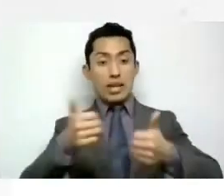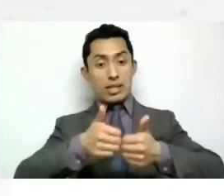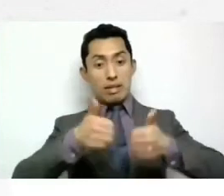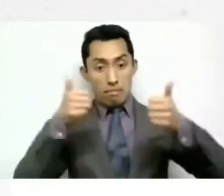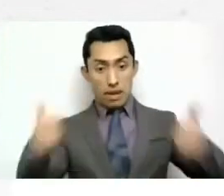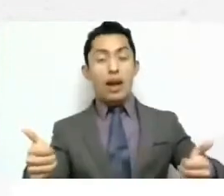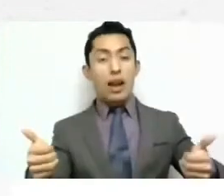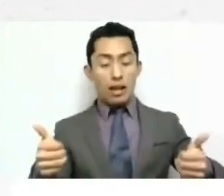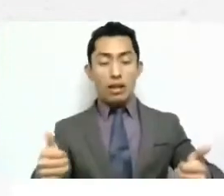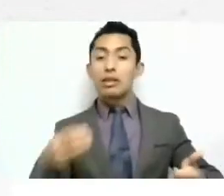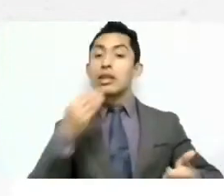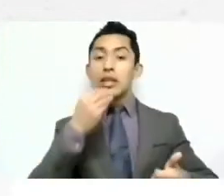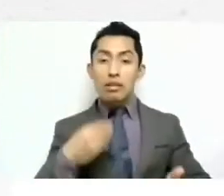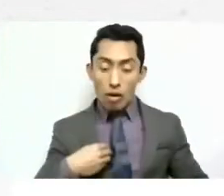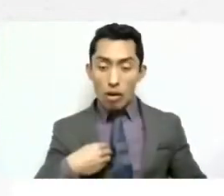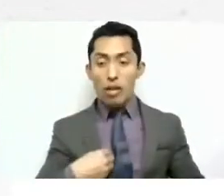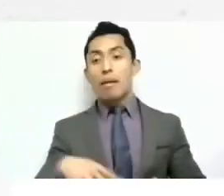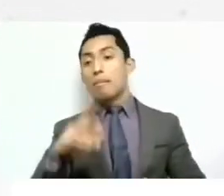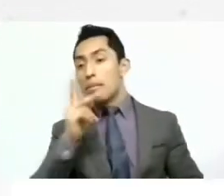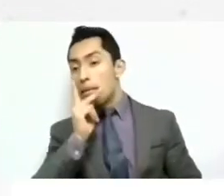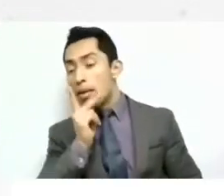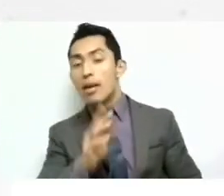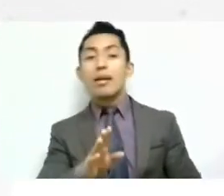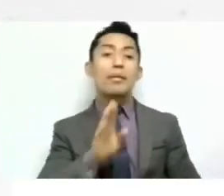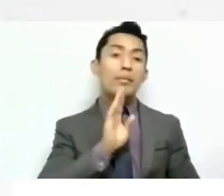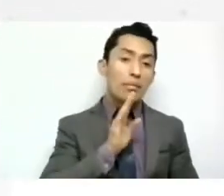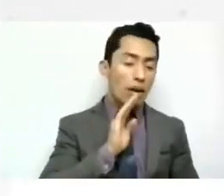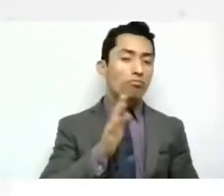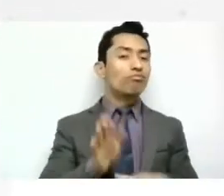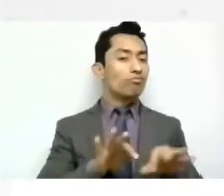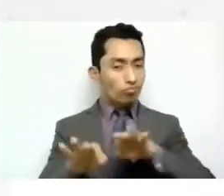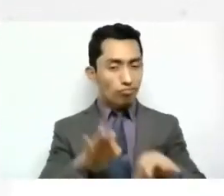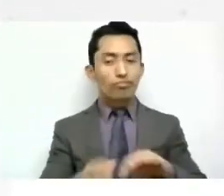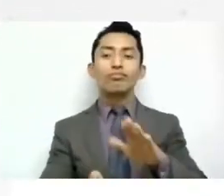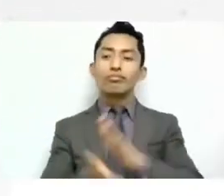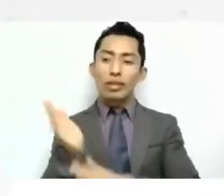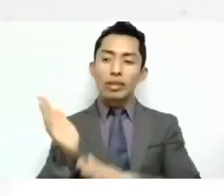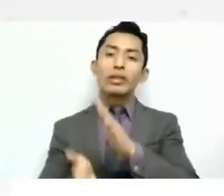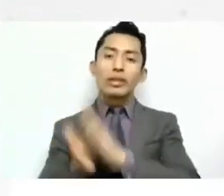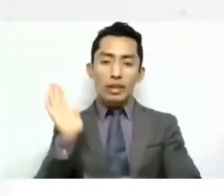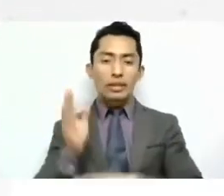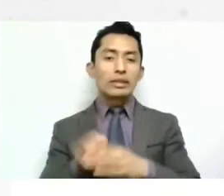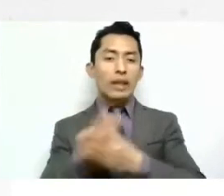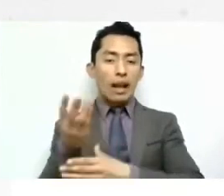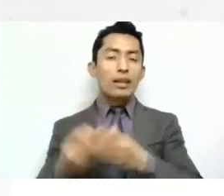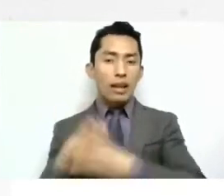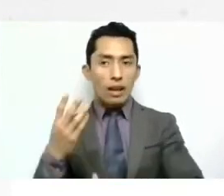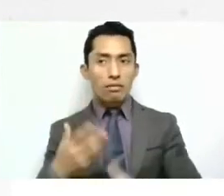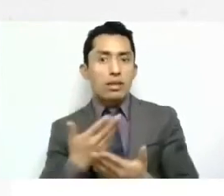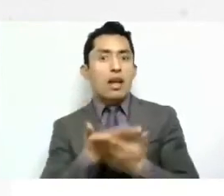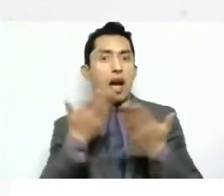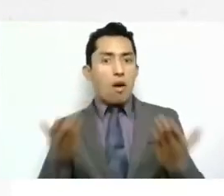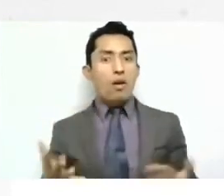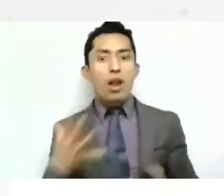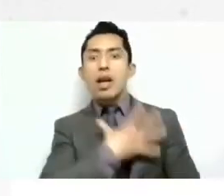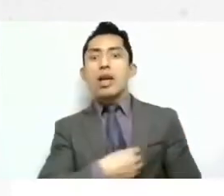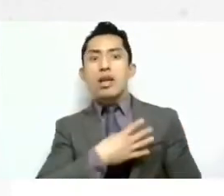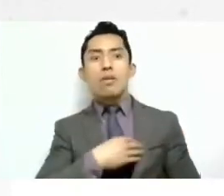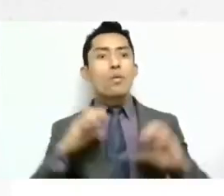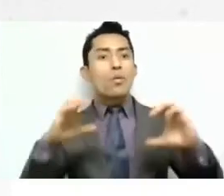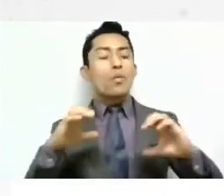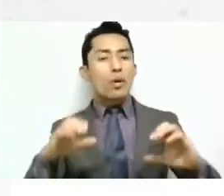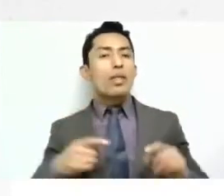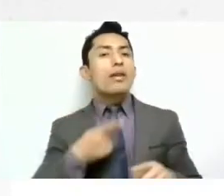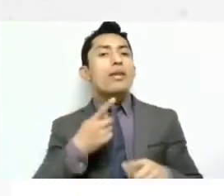los dos tienen que trabajar. Y es aquí donde ya empiezan los cambios y la forma de cómo